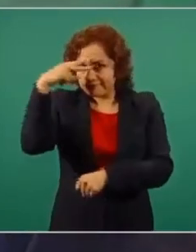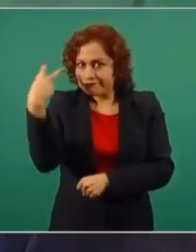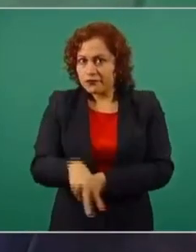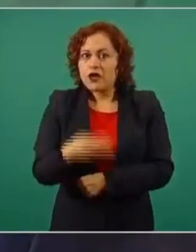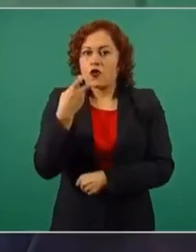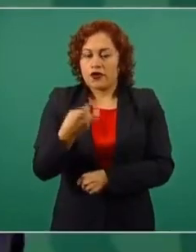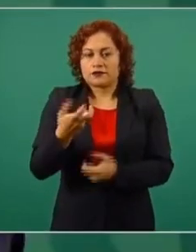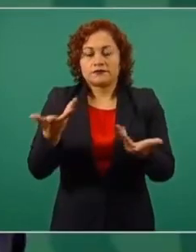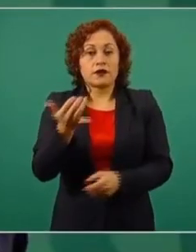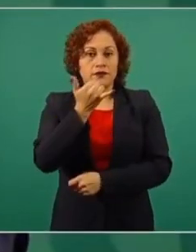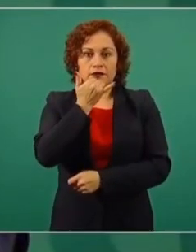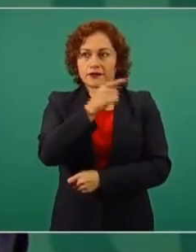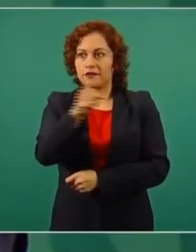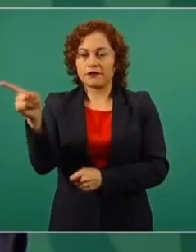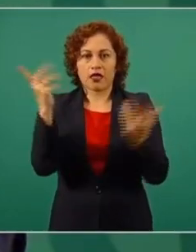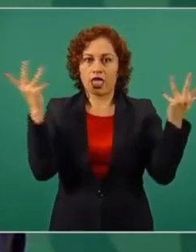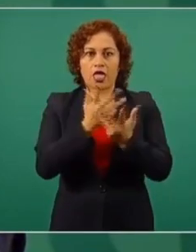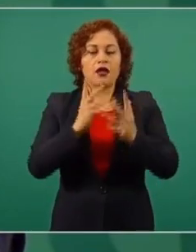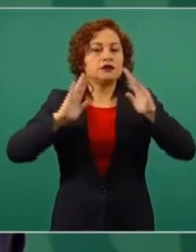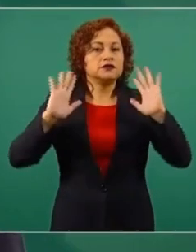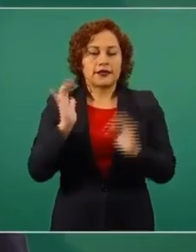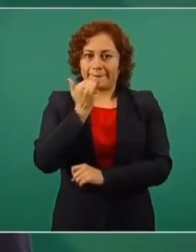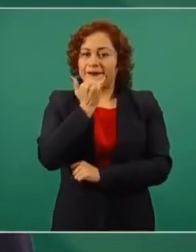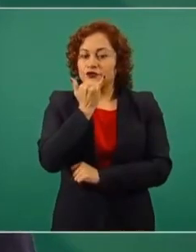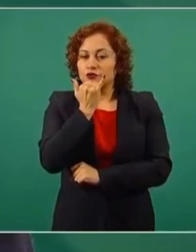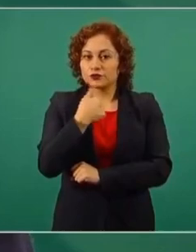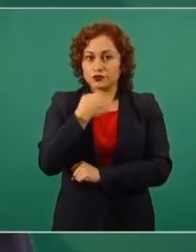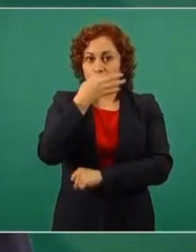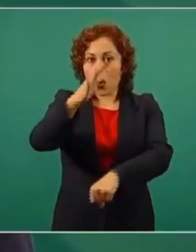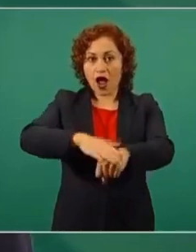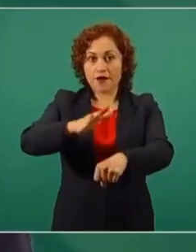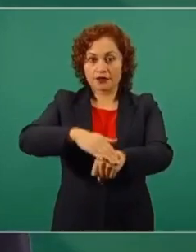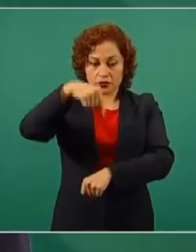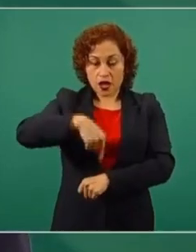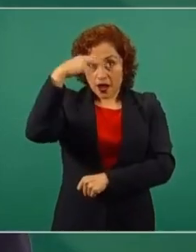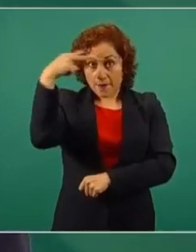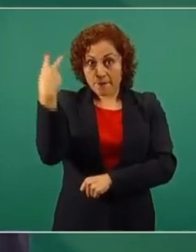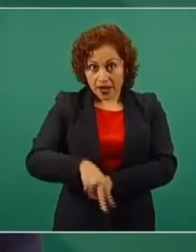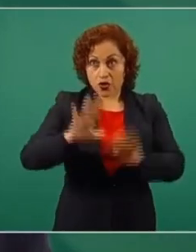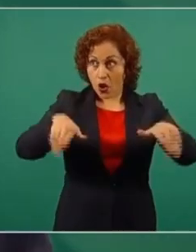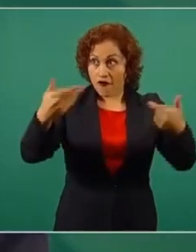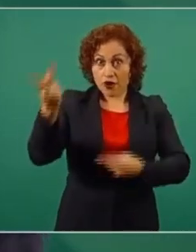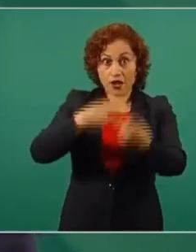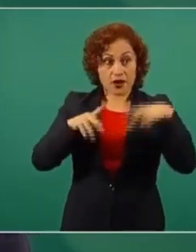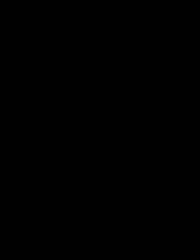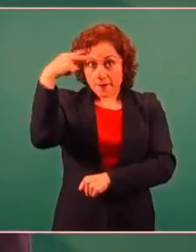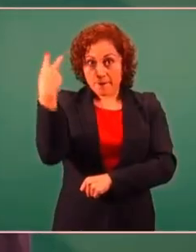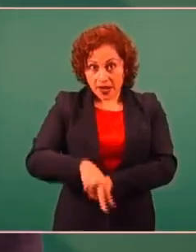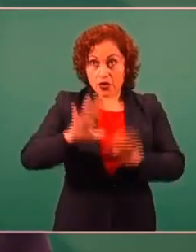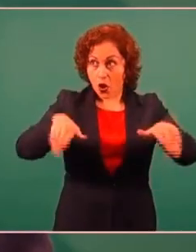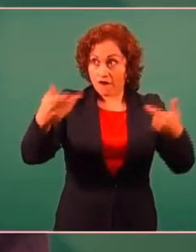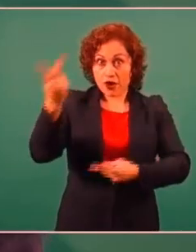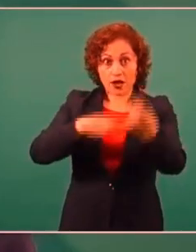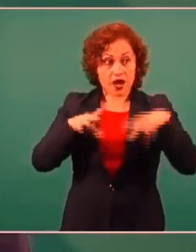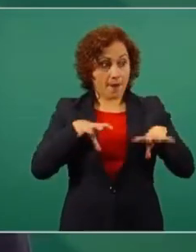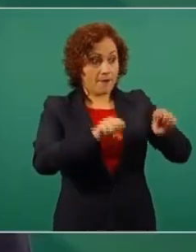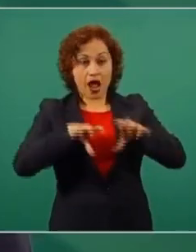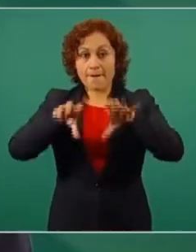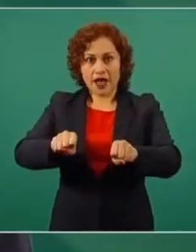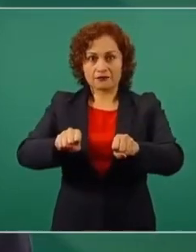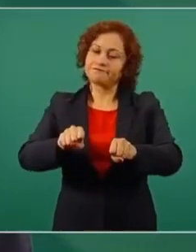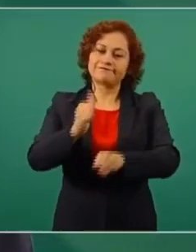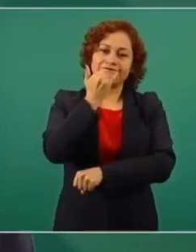Es muy fuerte, pero decirles, México no es tierra de conquista. Véyanse a lugar a otra parte. Véyanse a lugar a otra parte.